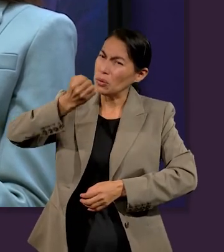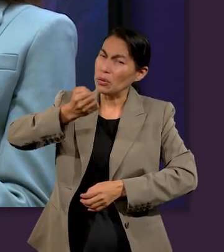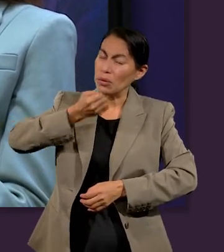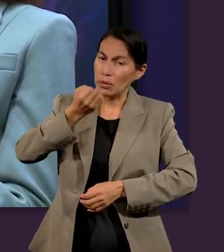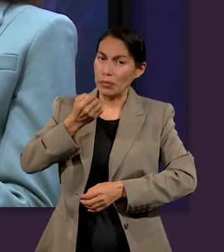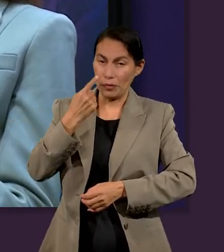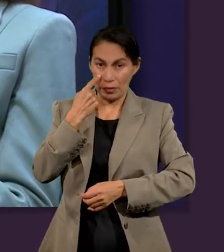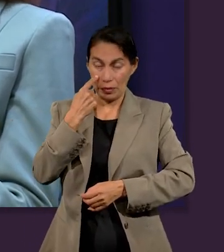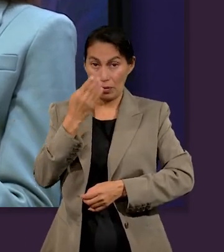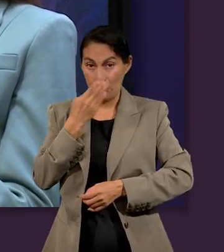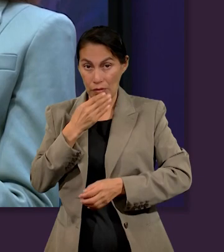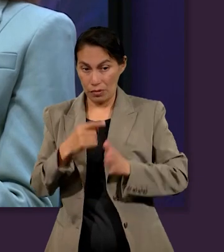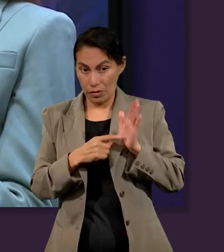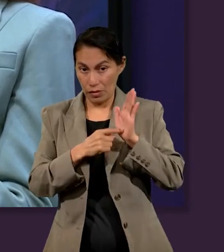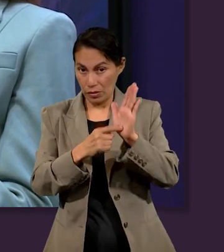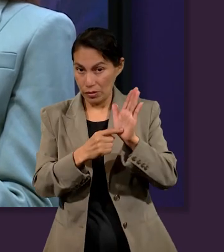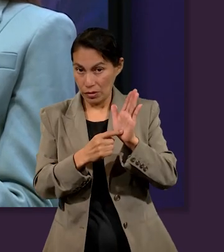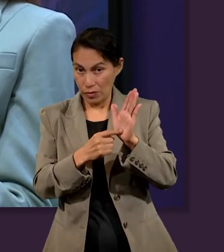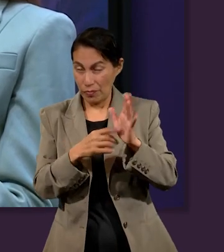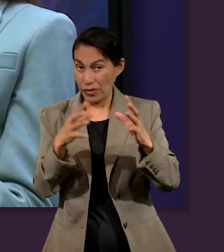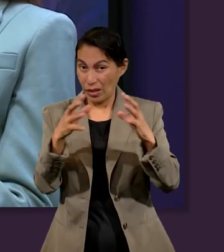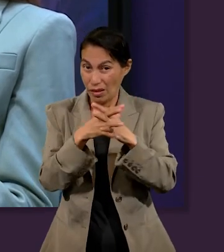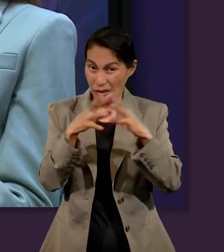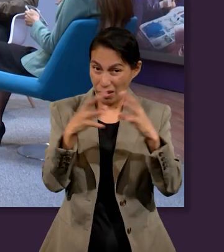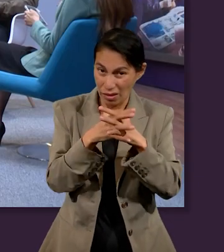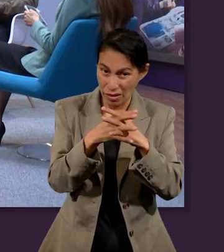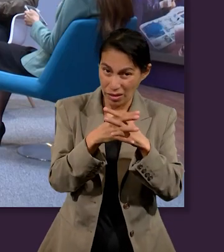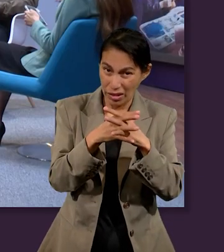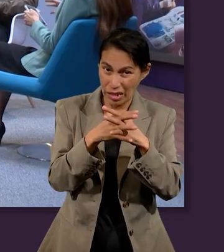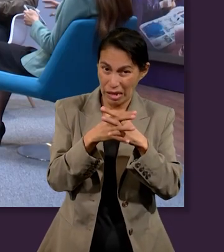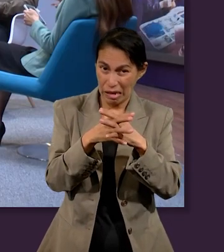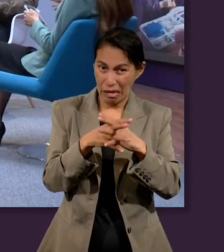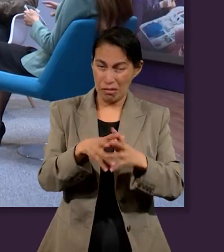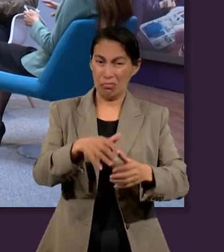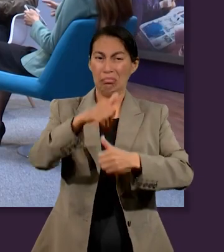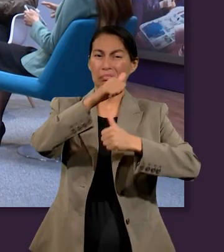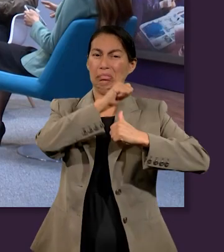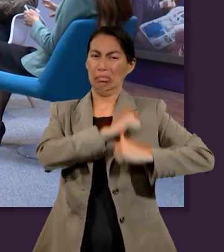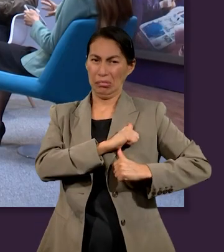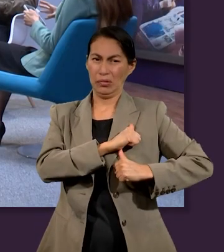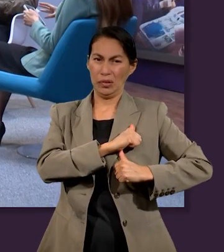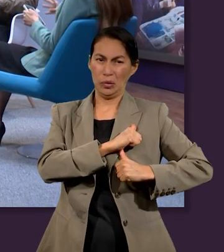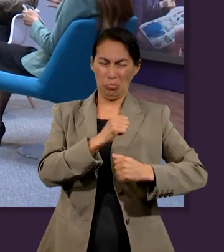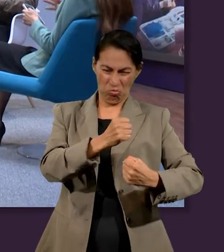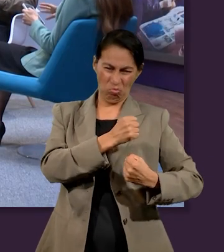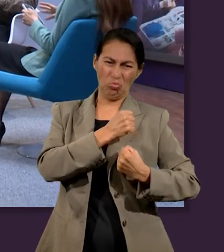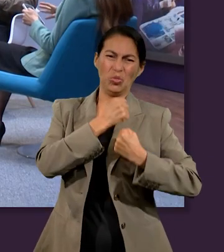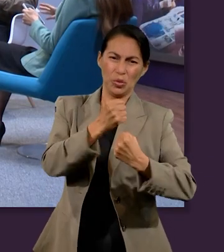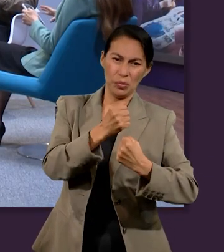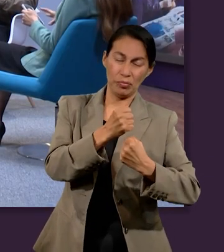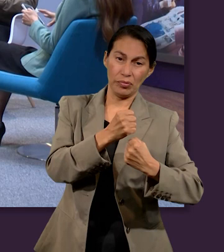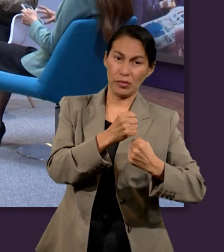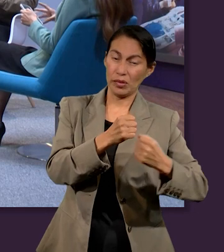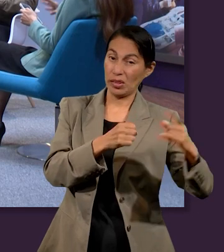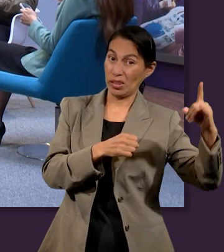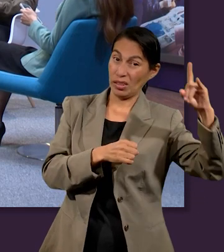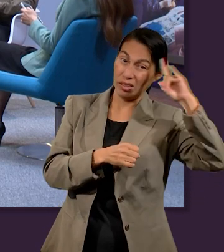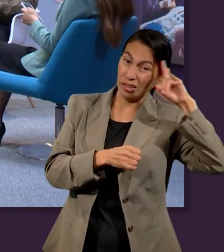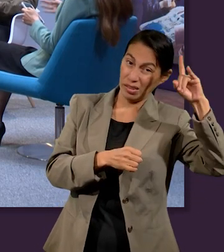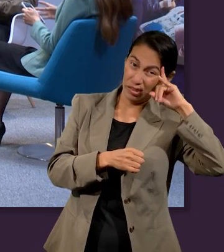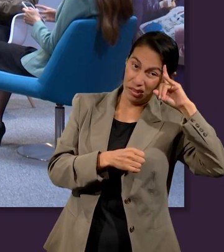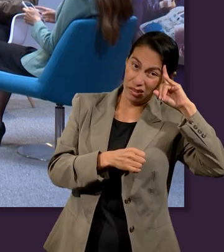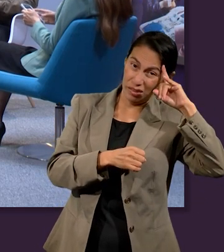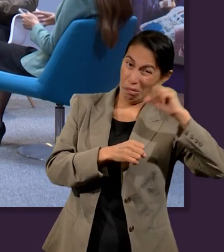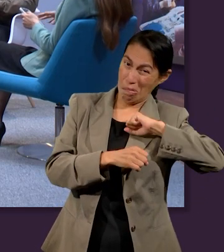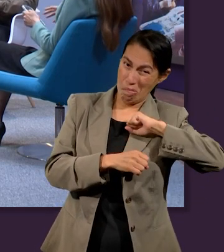orar, de hacer un plan, de ponerlo en oración, porque la misma Biblia nos aclara que la guerra es contra un gran